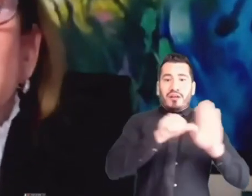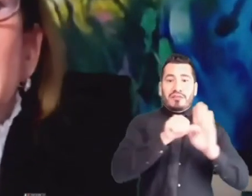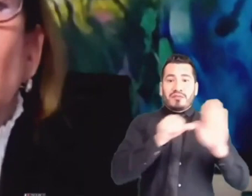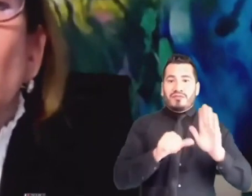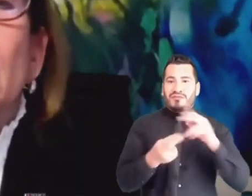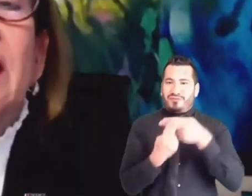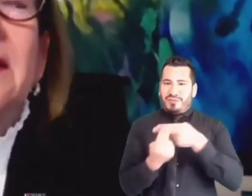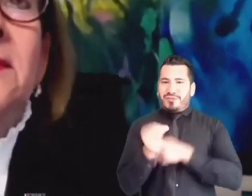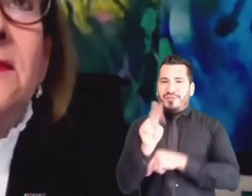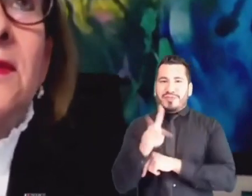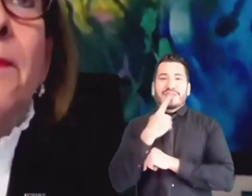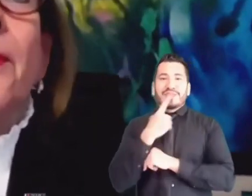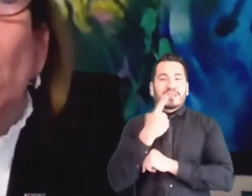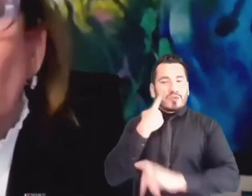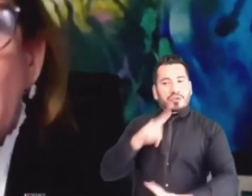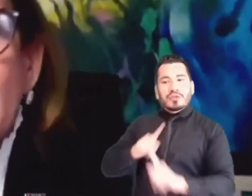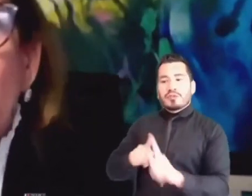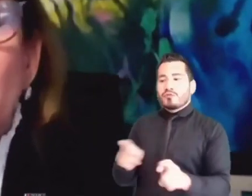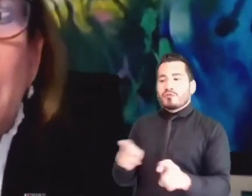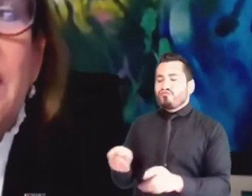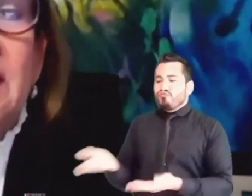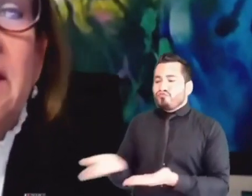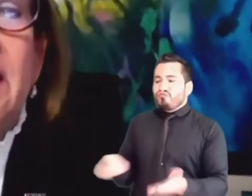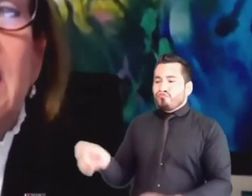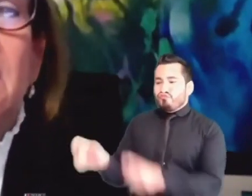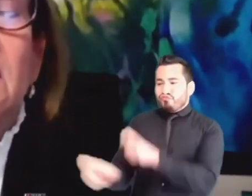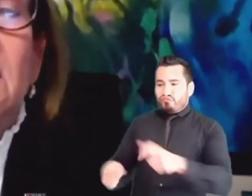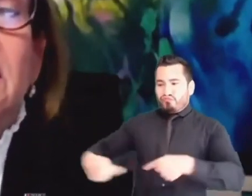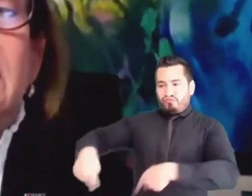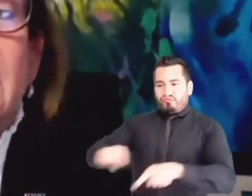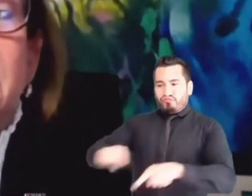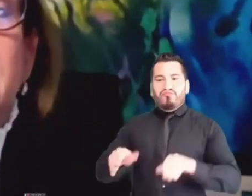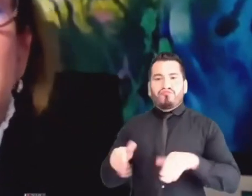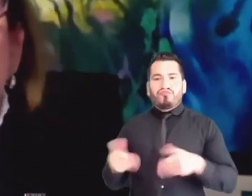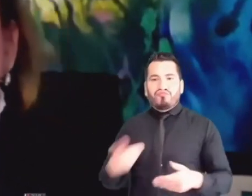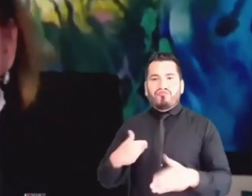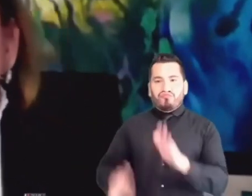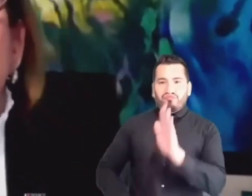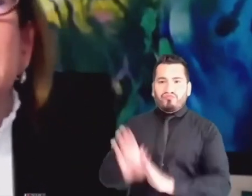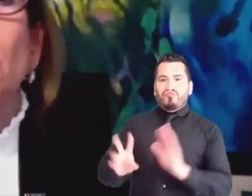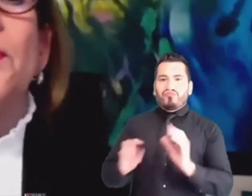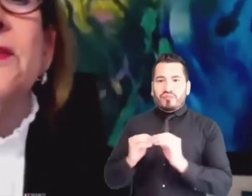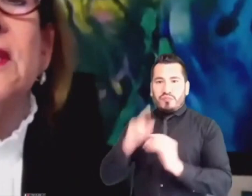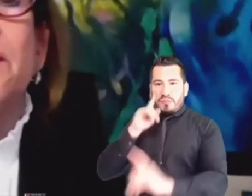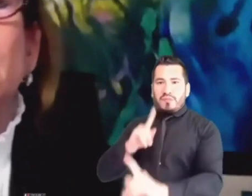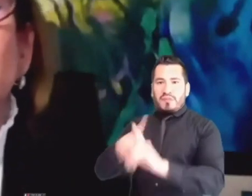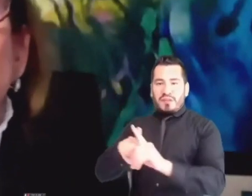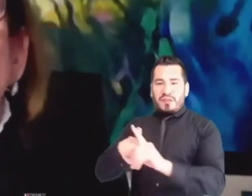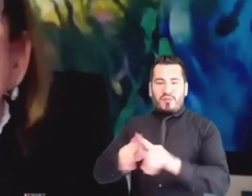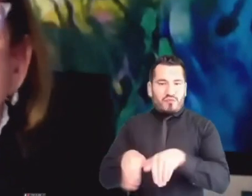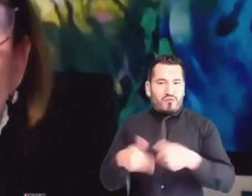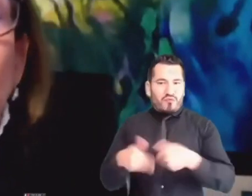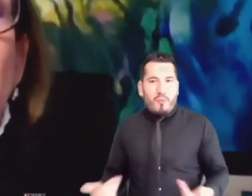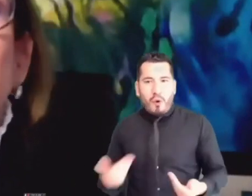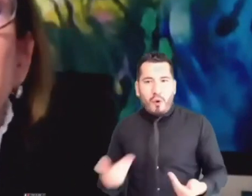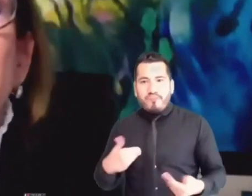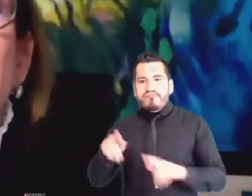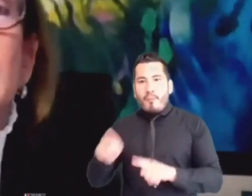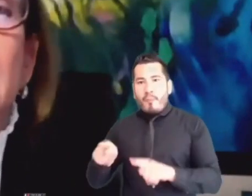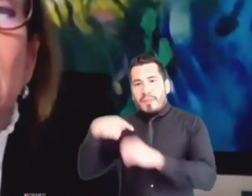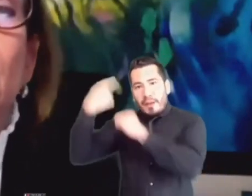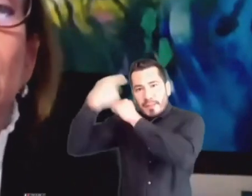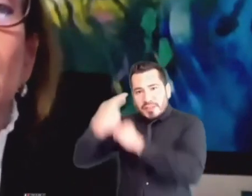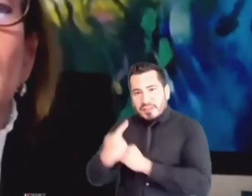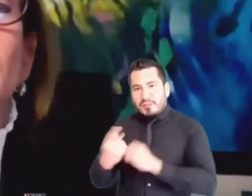servir a la comunidad, promover la prosperidad general y garantizar la efectividad de los principios, derechos y deberes